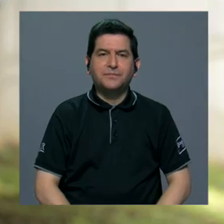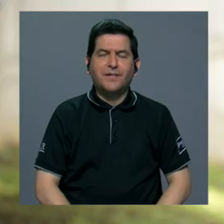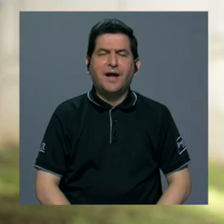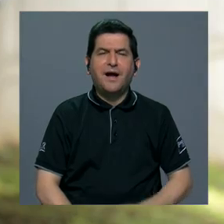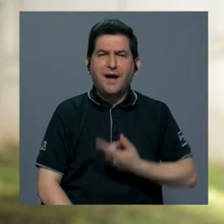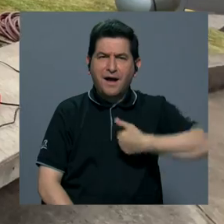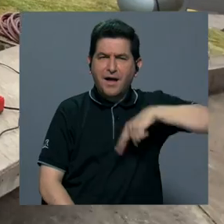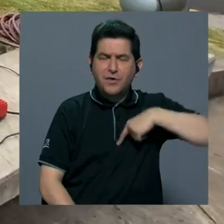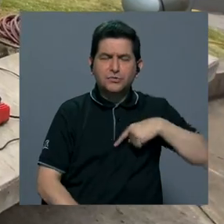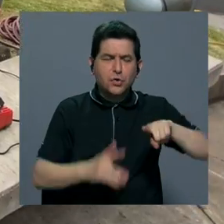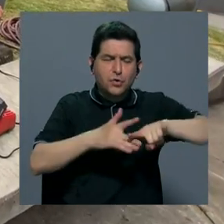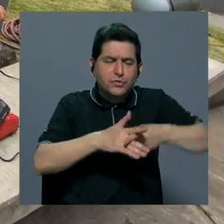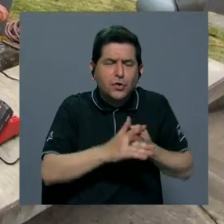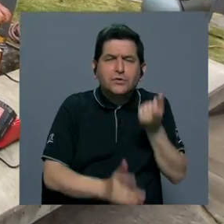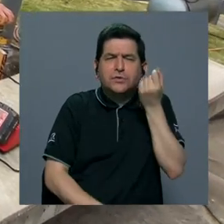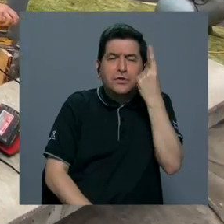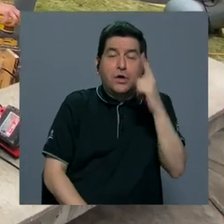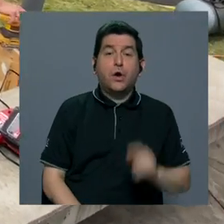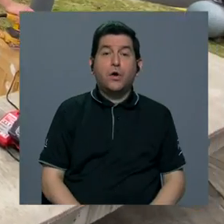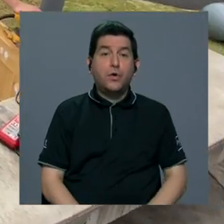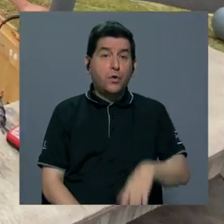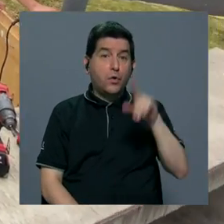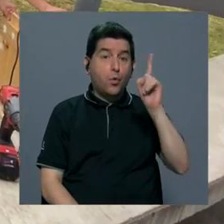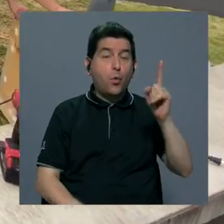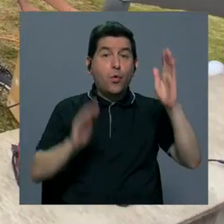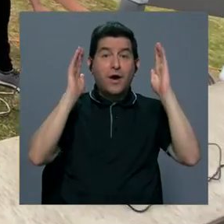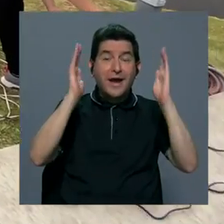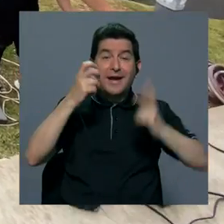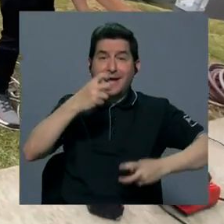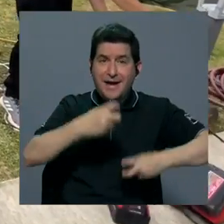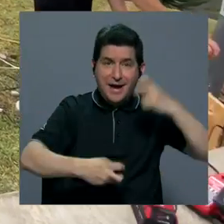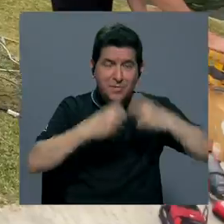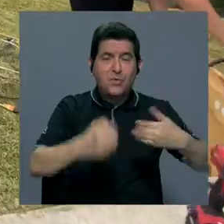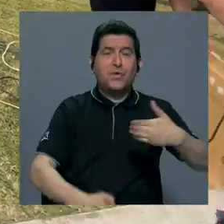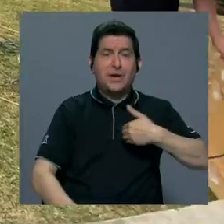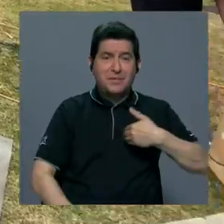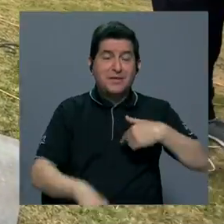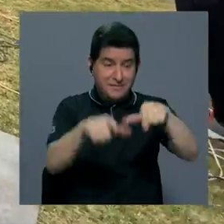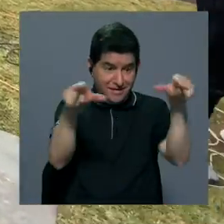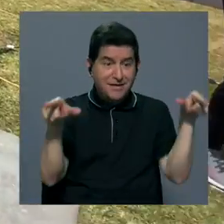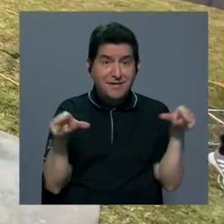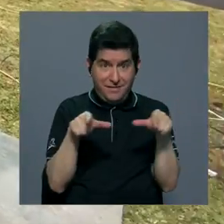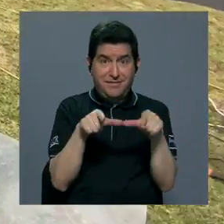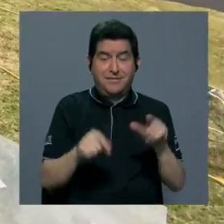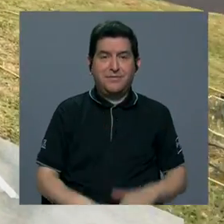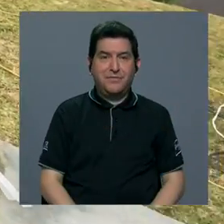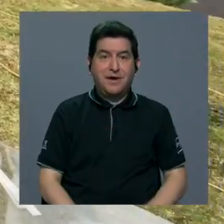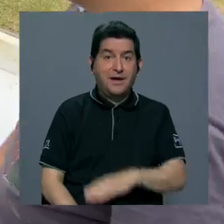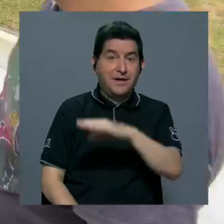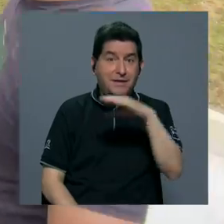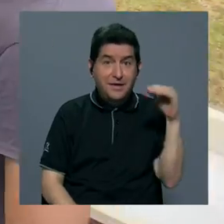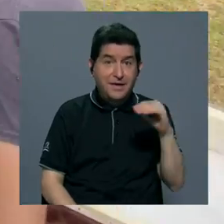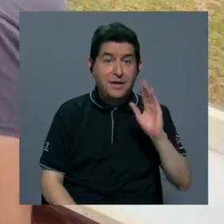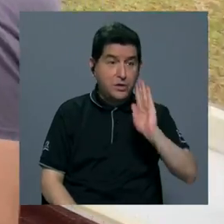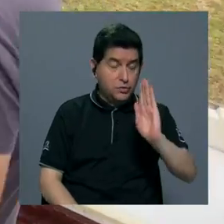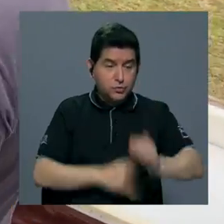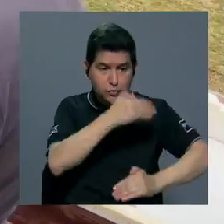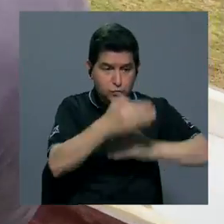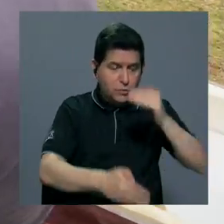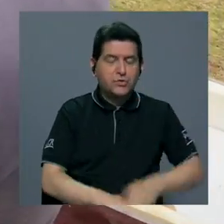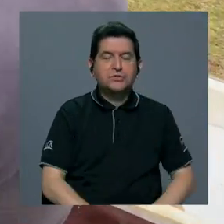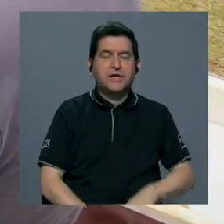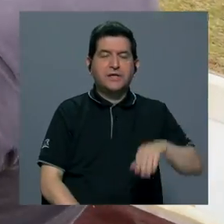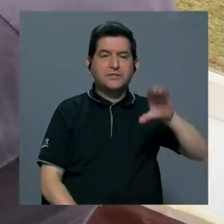empezamos a entender que uno de los grandes problemas que tienen en la zona y con su